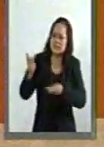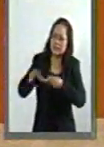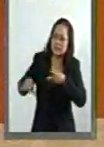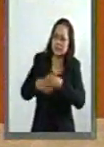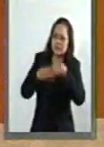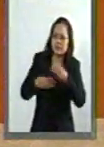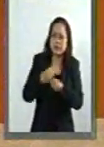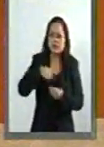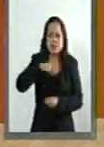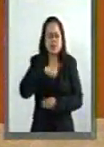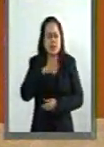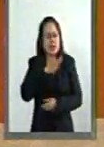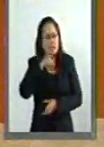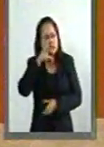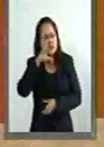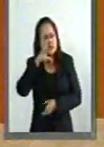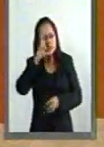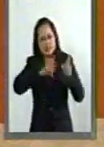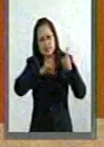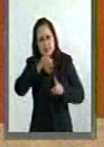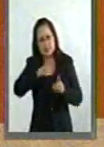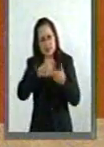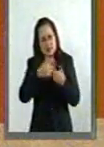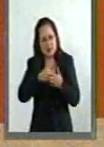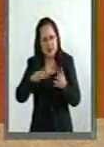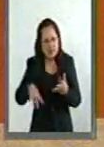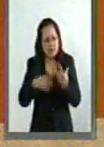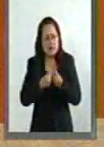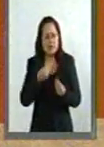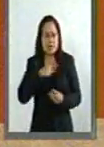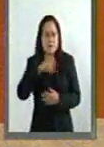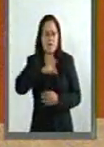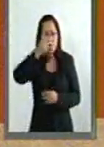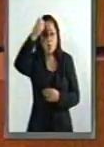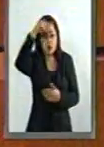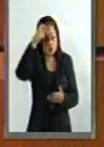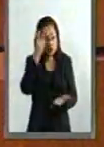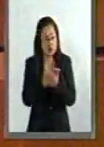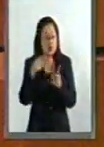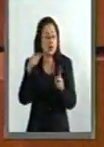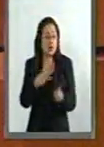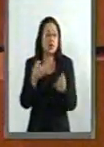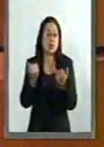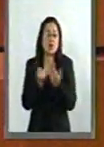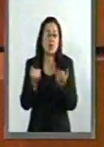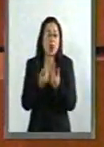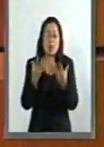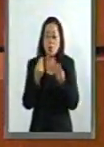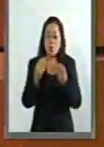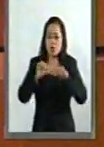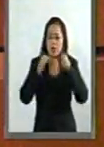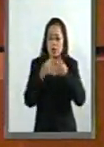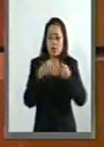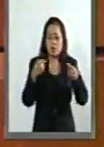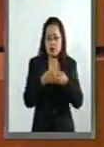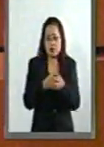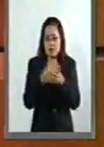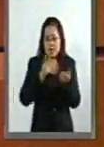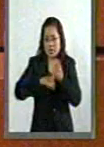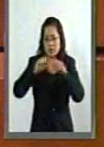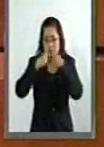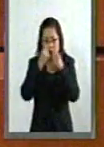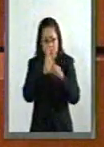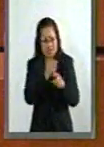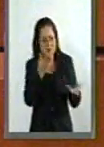una percepción que es la que acompaña no solamente mi posición, sino de muchas organizaciones de la sociedad